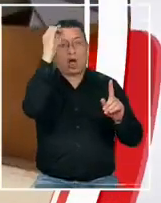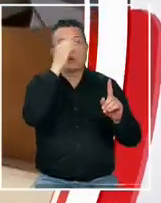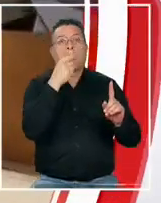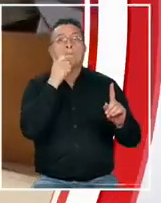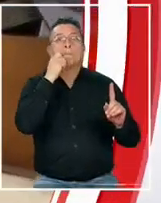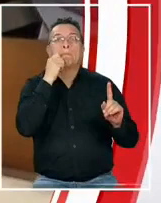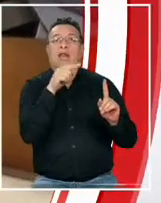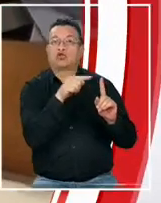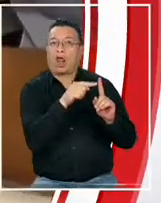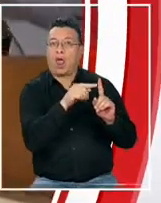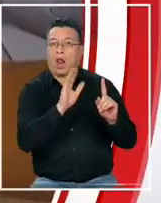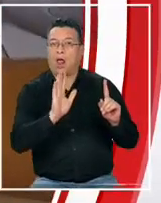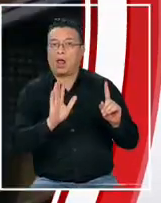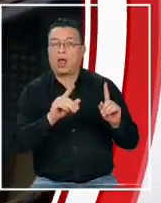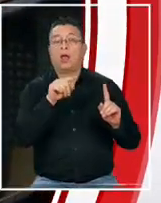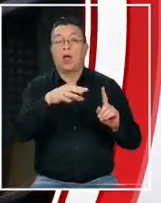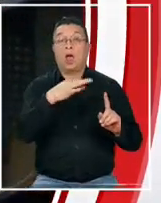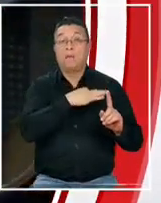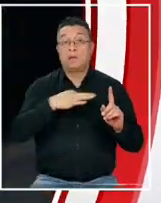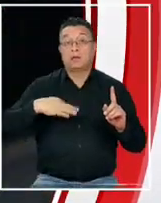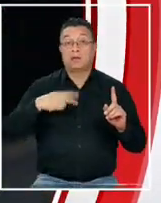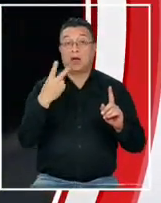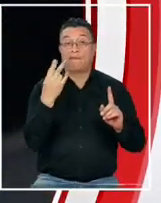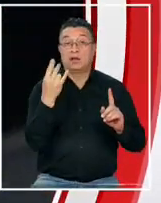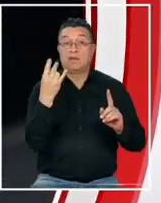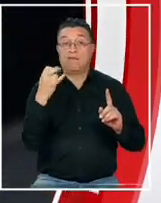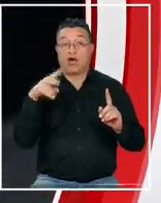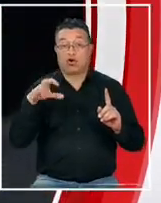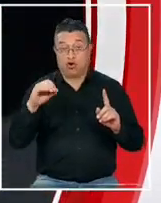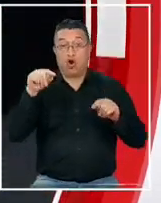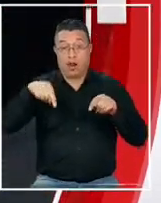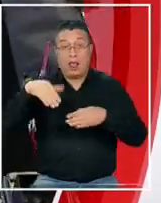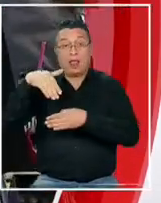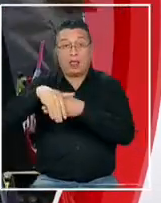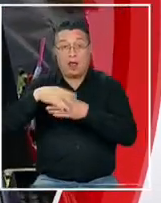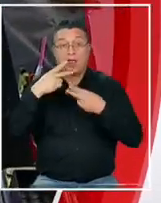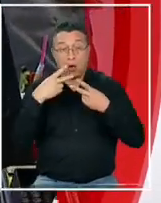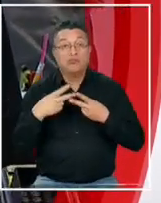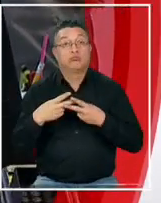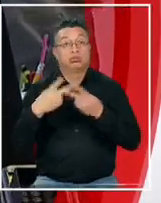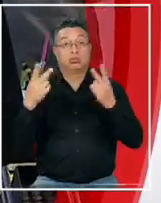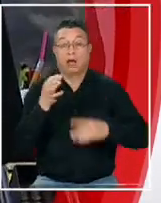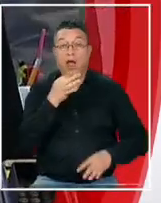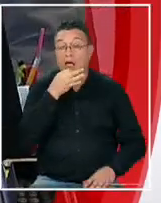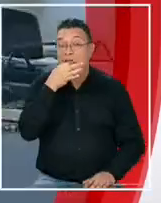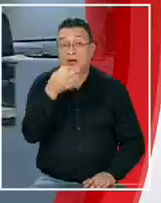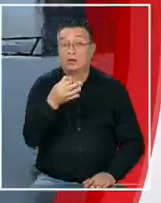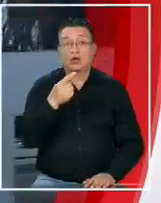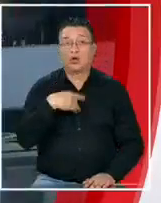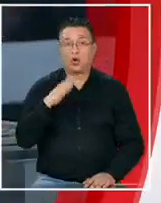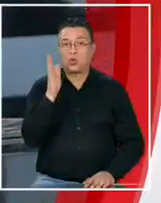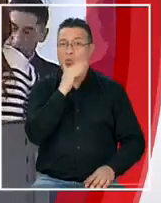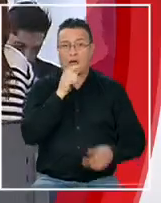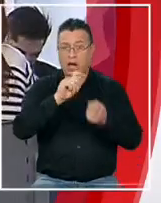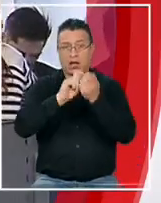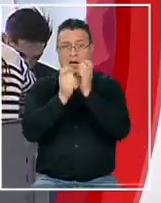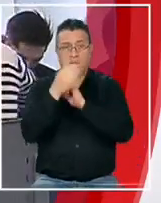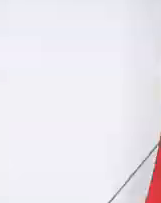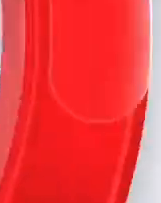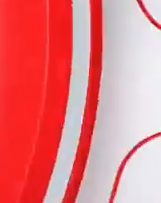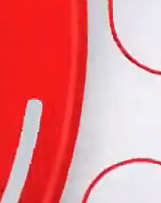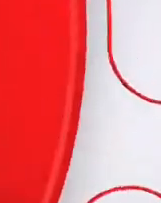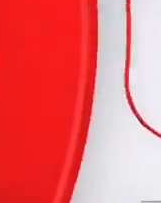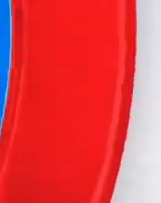personal. En tanto, la propia ministra Vivanco habló esta tarde, asegurando que no ha existido un cambio de criterio.